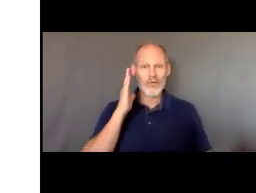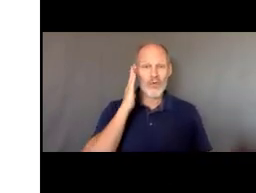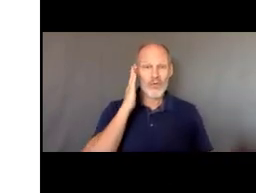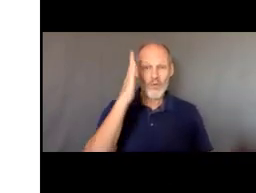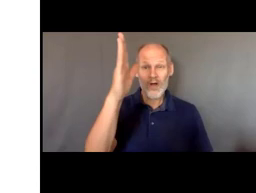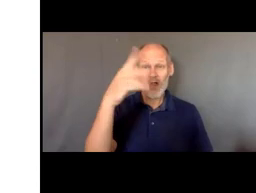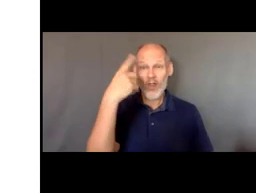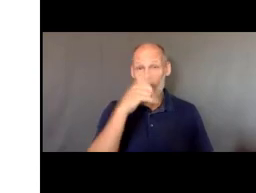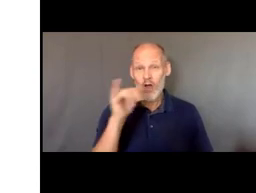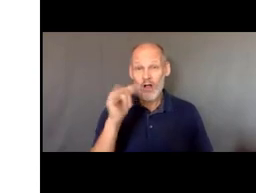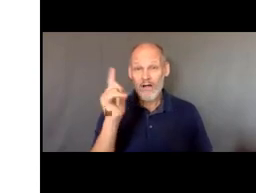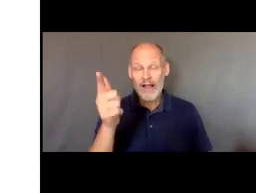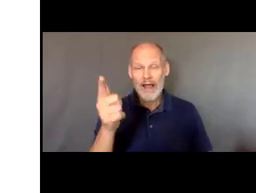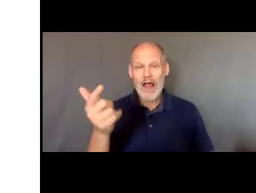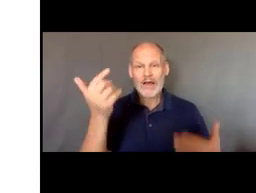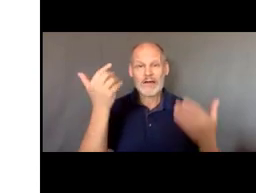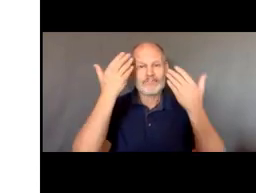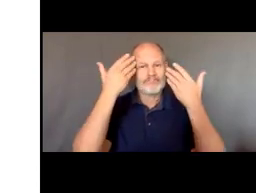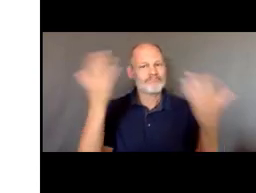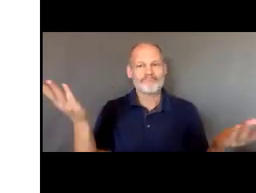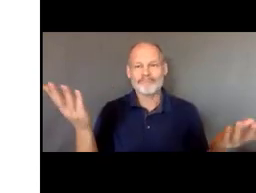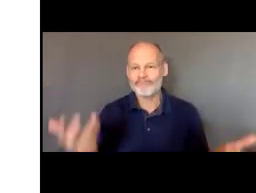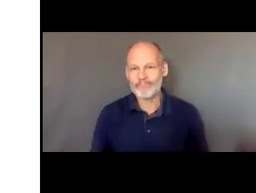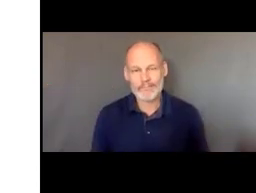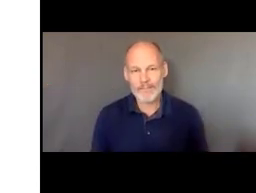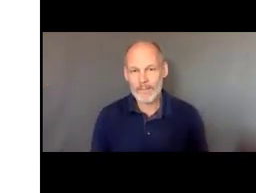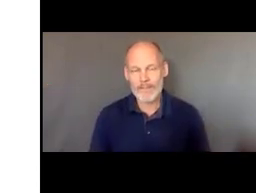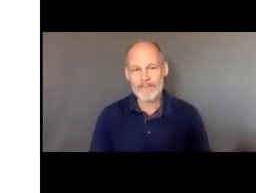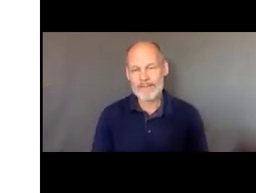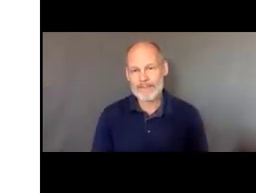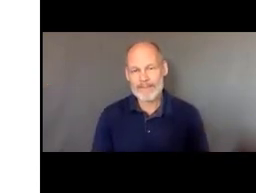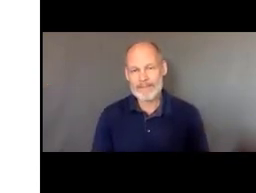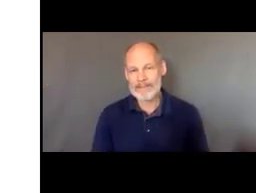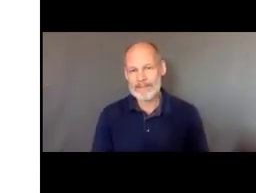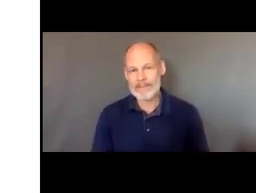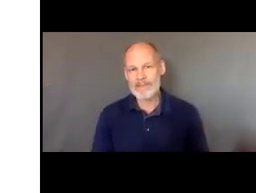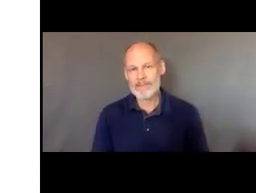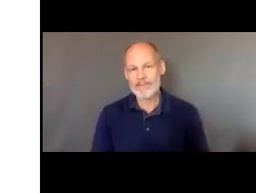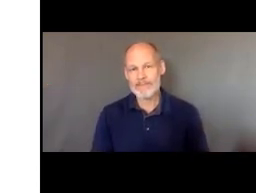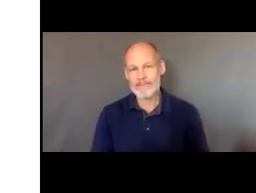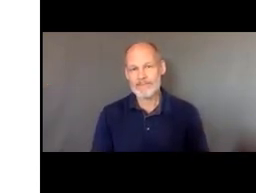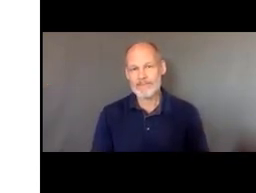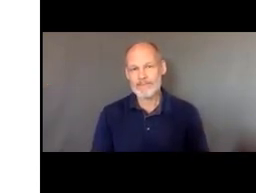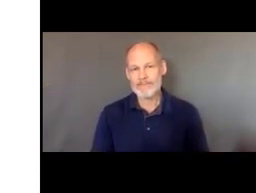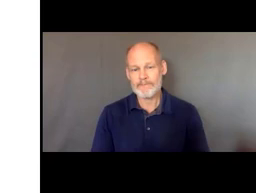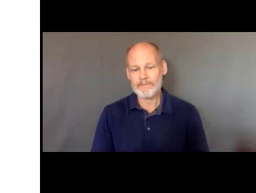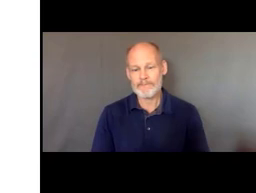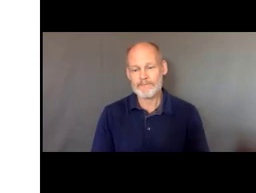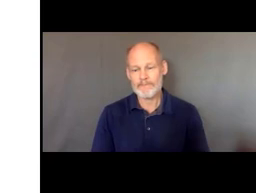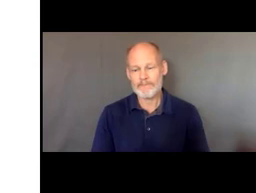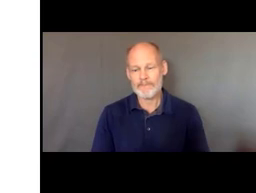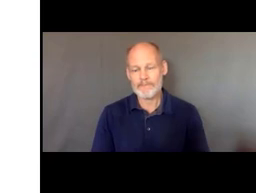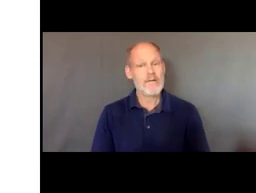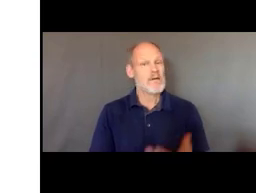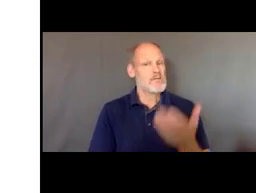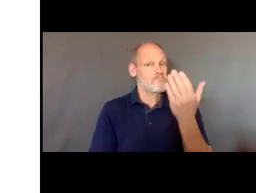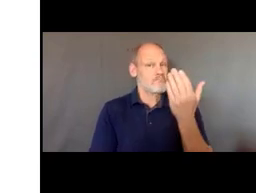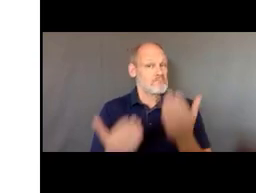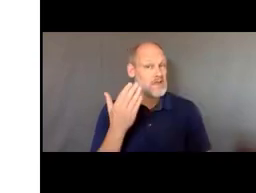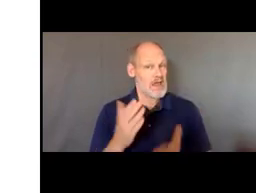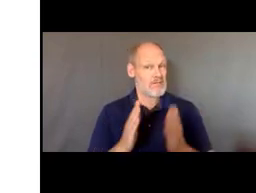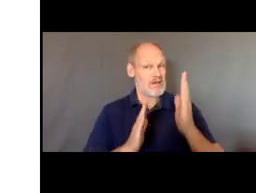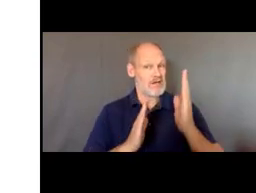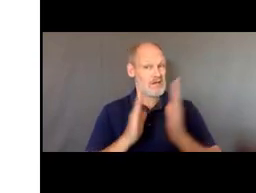pero yo sí creo que habrá una manera en que podemos proporcionar servicios en